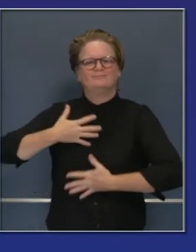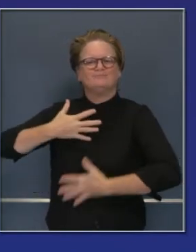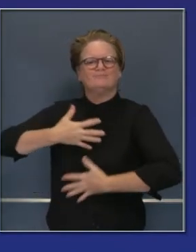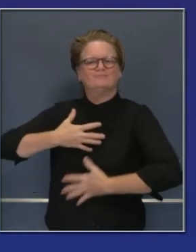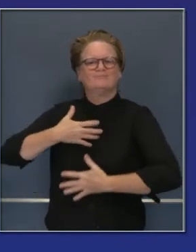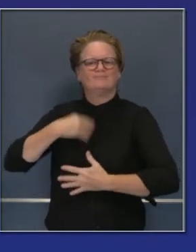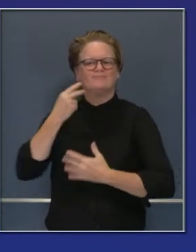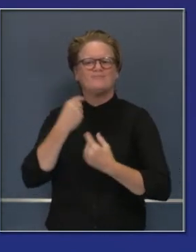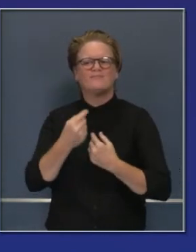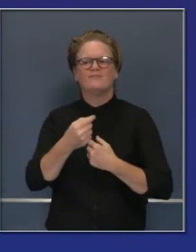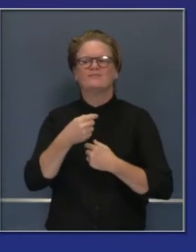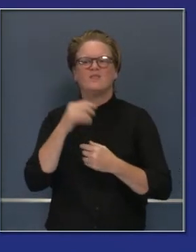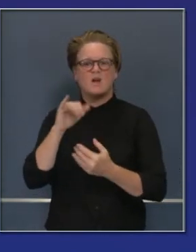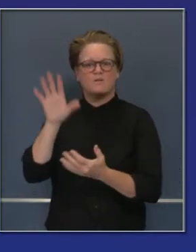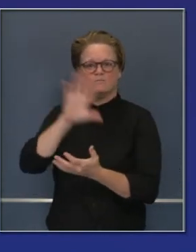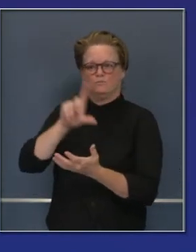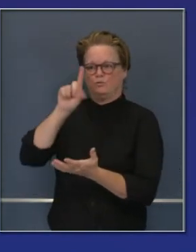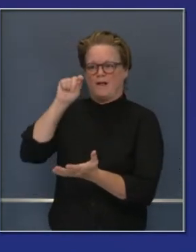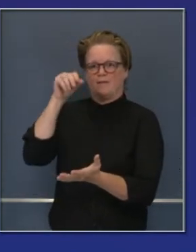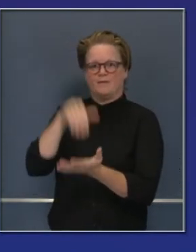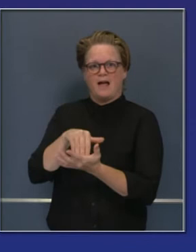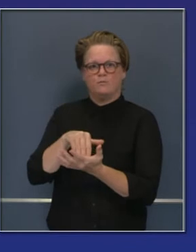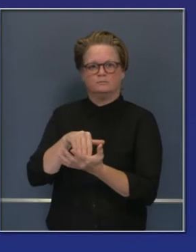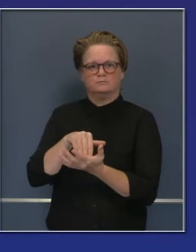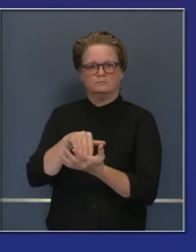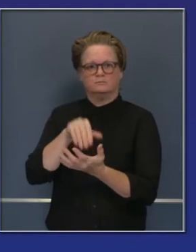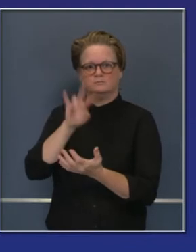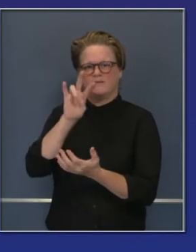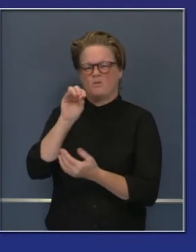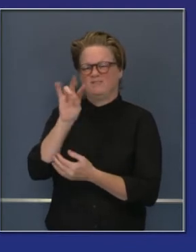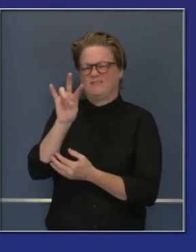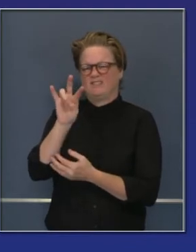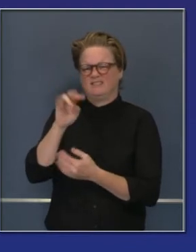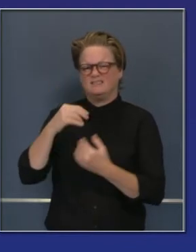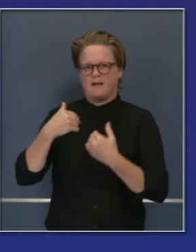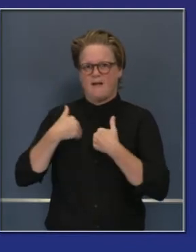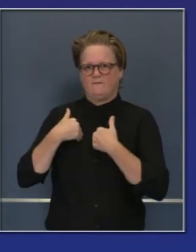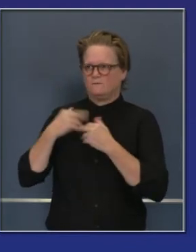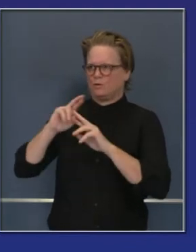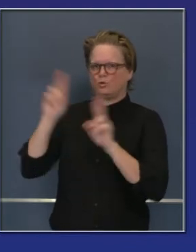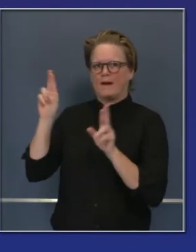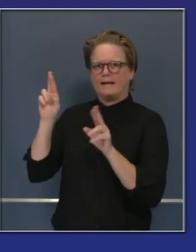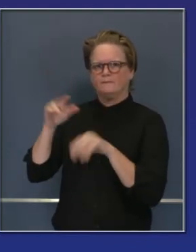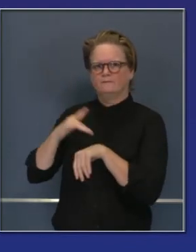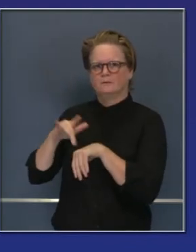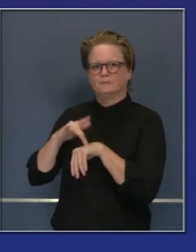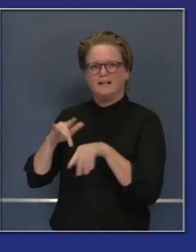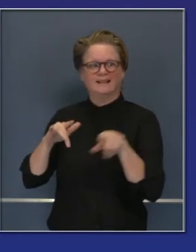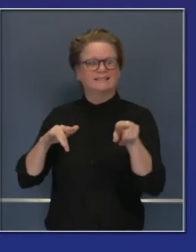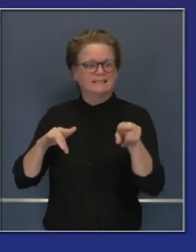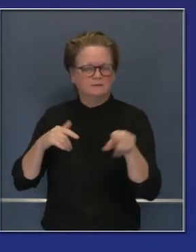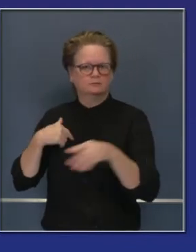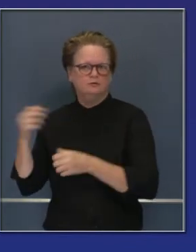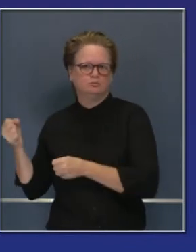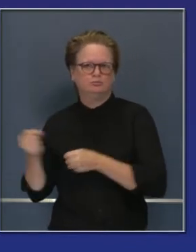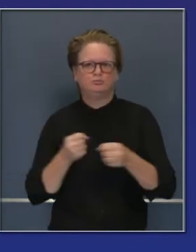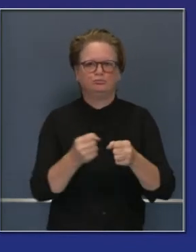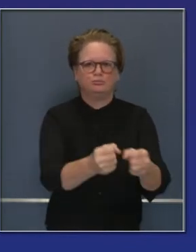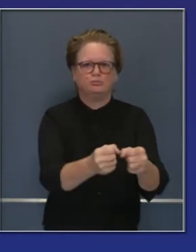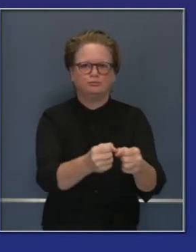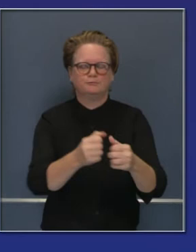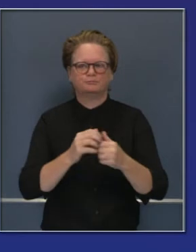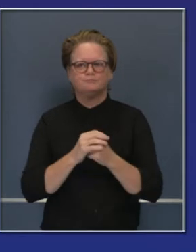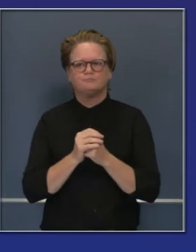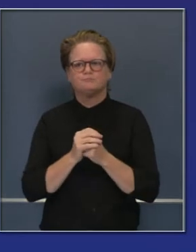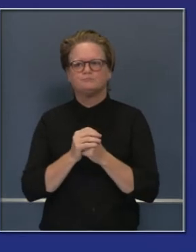disponibles, equipo de protección personal. Reitero, estamos moviéndonos activamente siempre aumentando estos números de